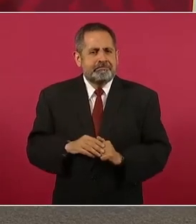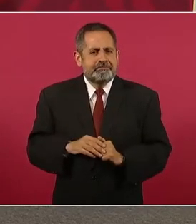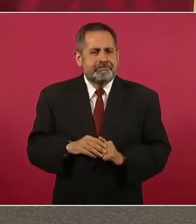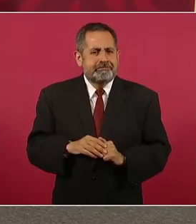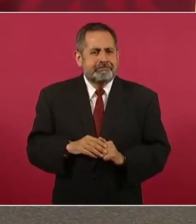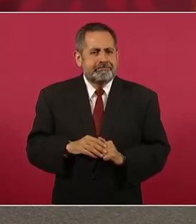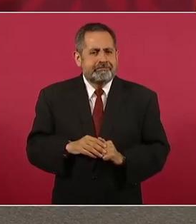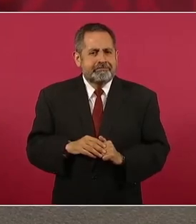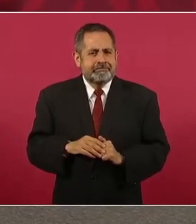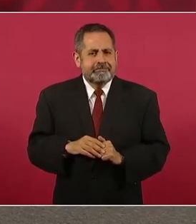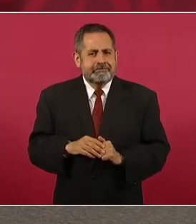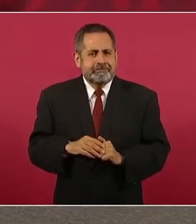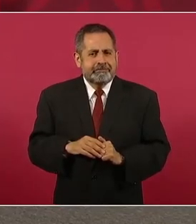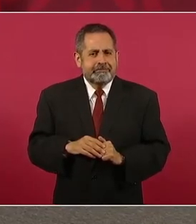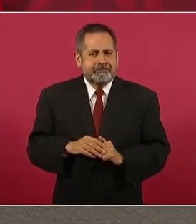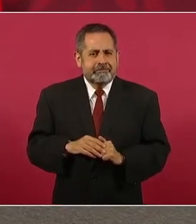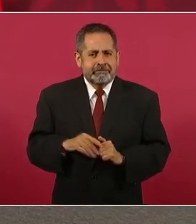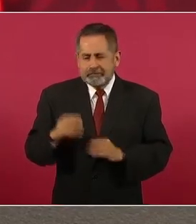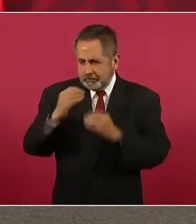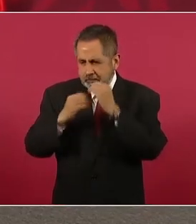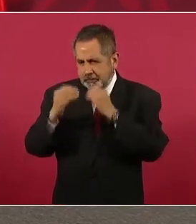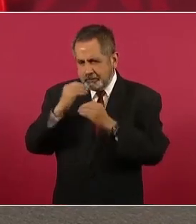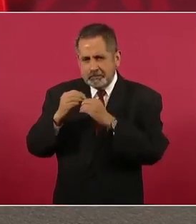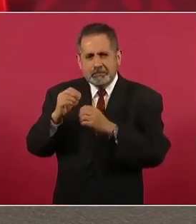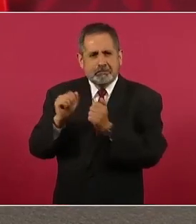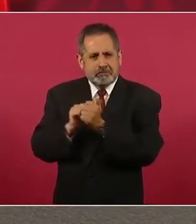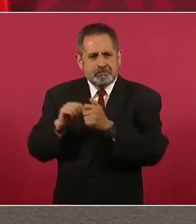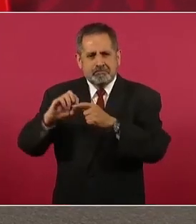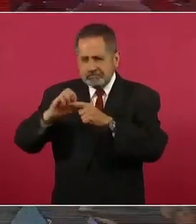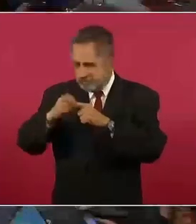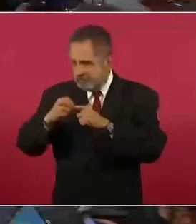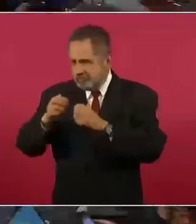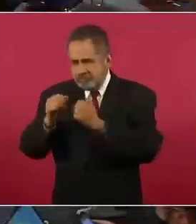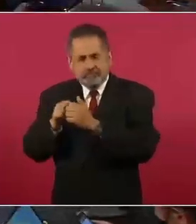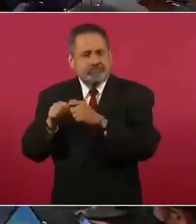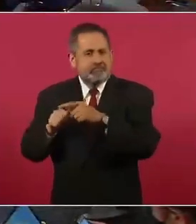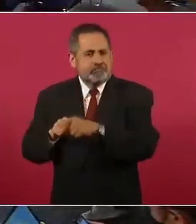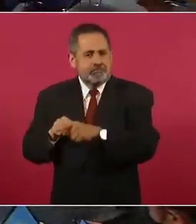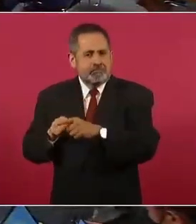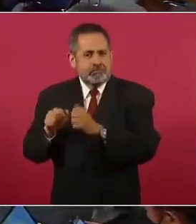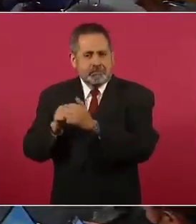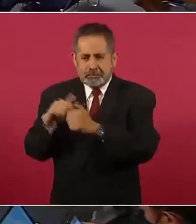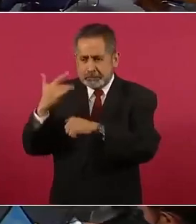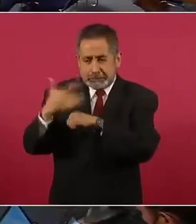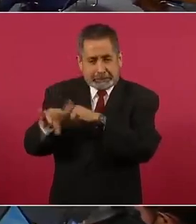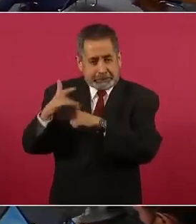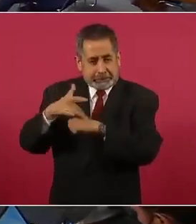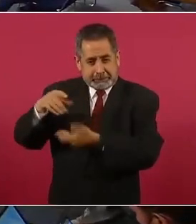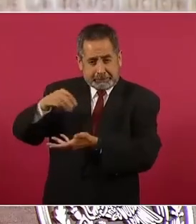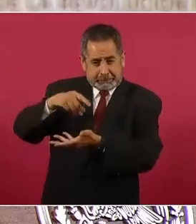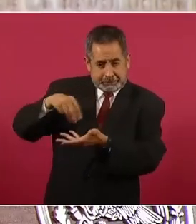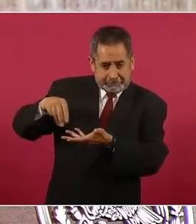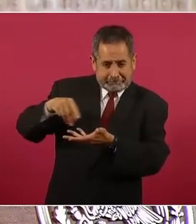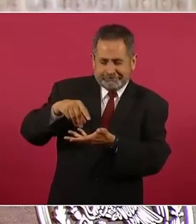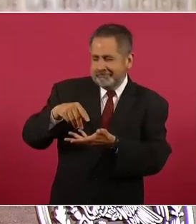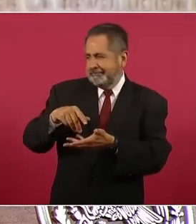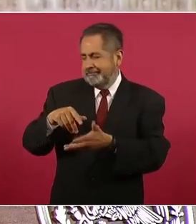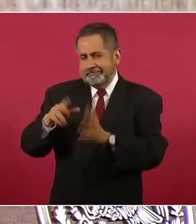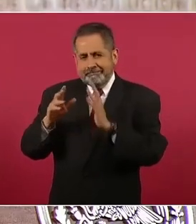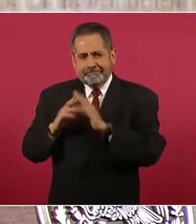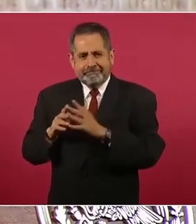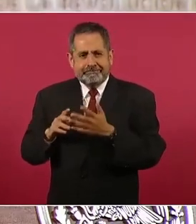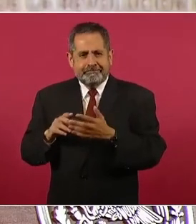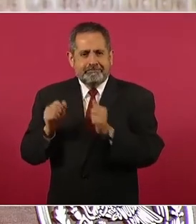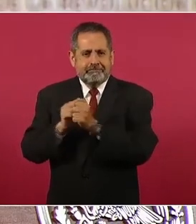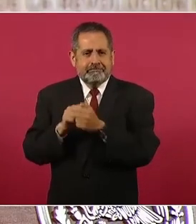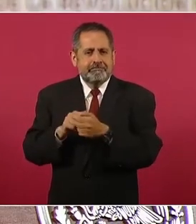Pero un desayuno de frijol con queso y unos